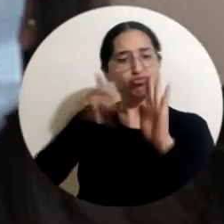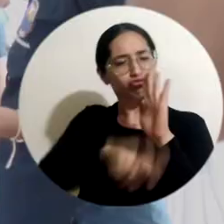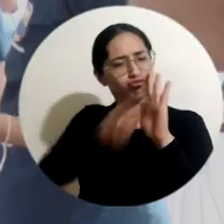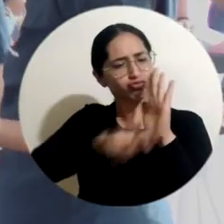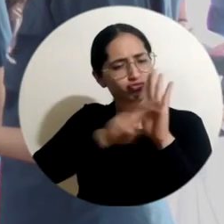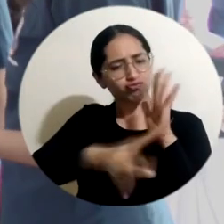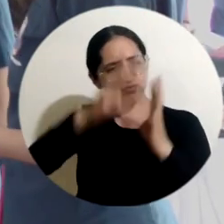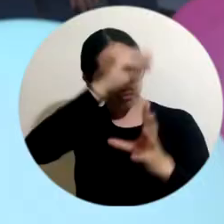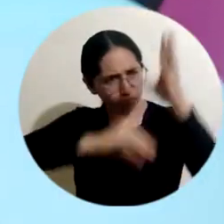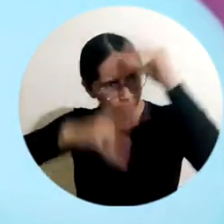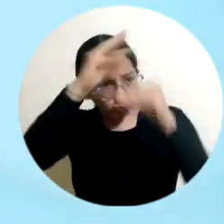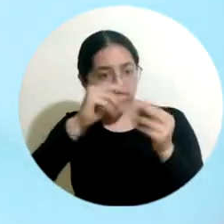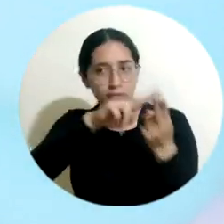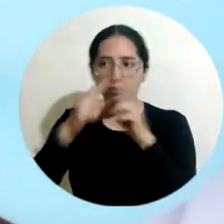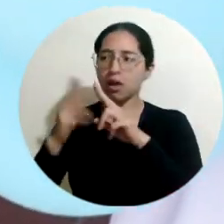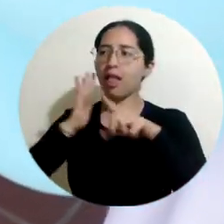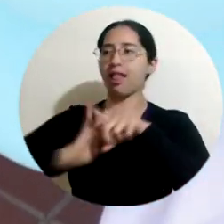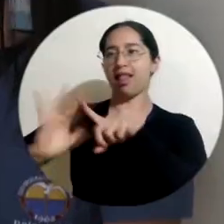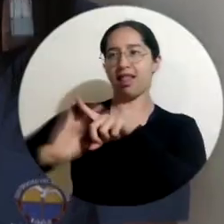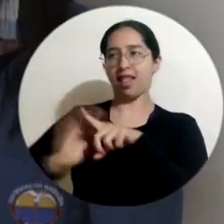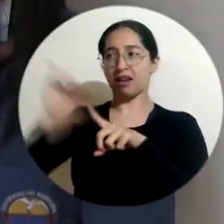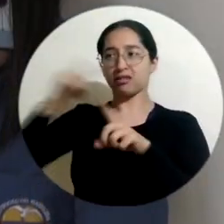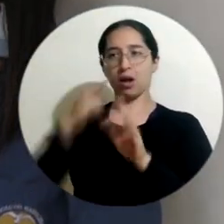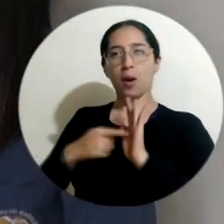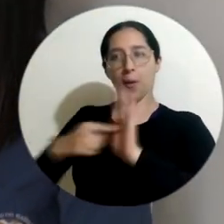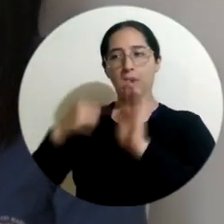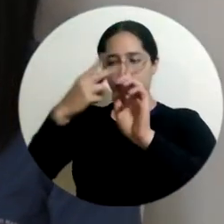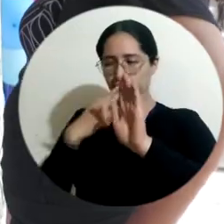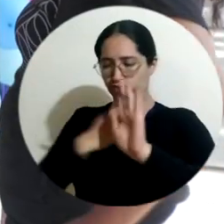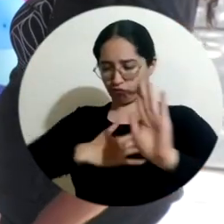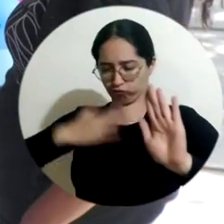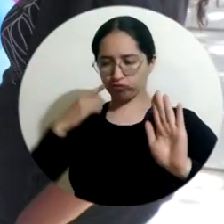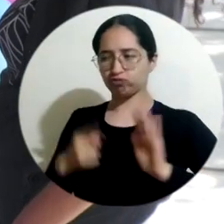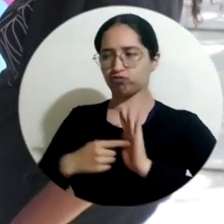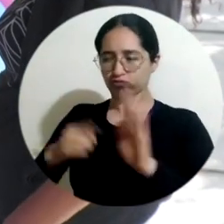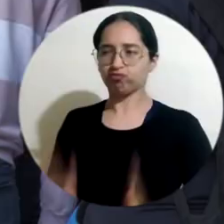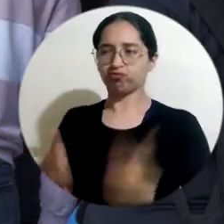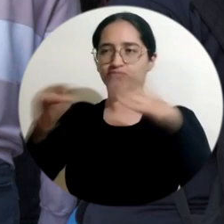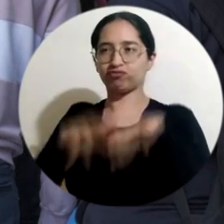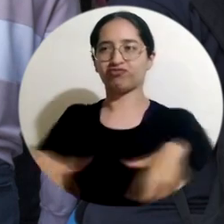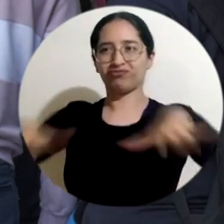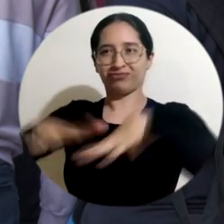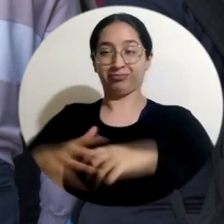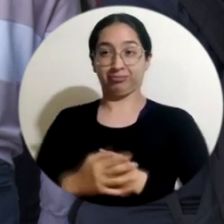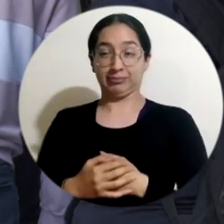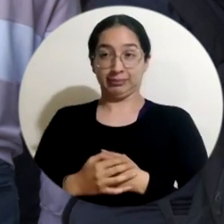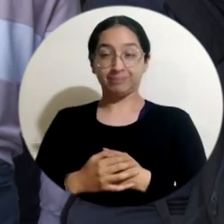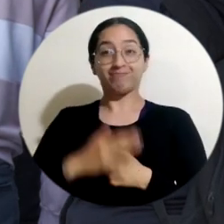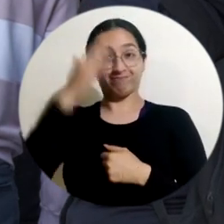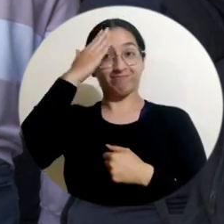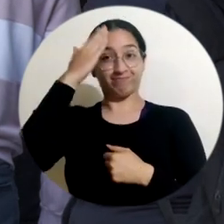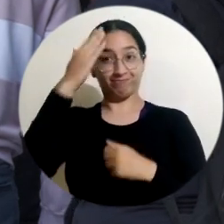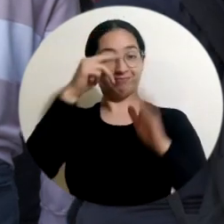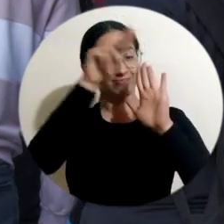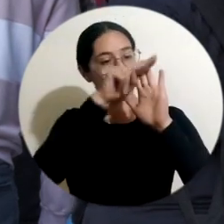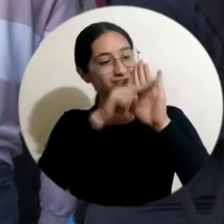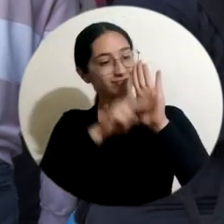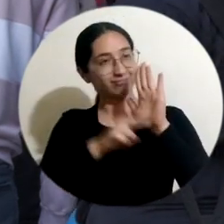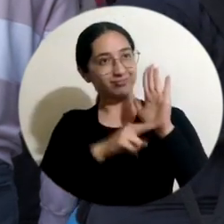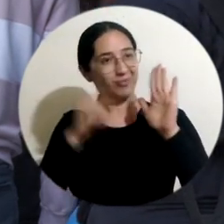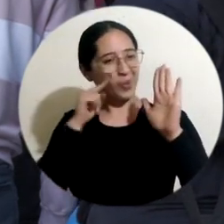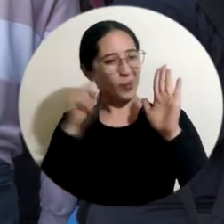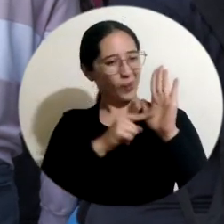adquiridos a lo largo de su formación académica y demostrando su compromiso con el territorio. Precisamente hace parte de los